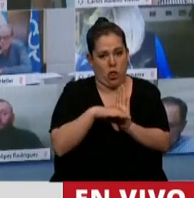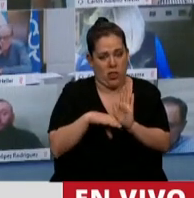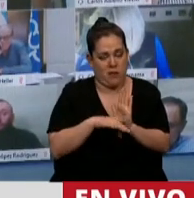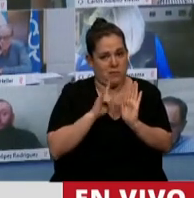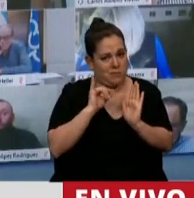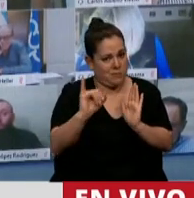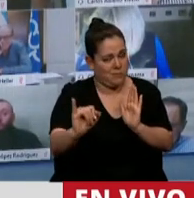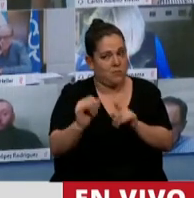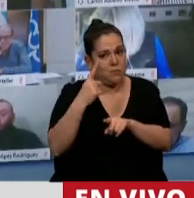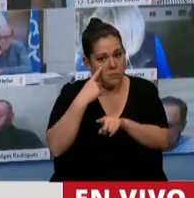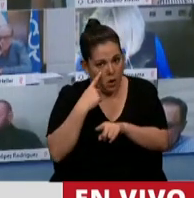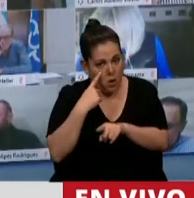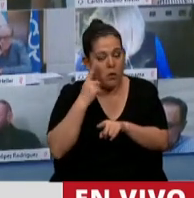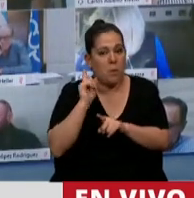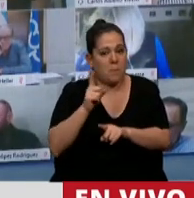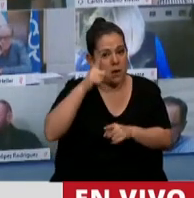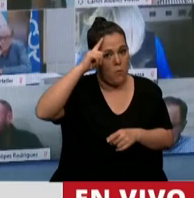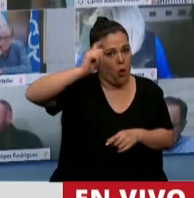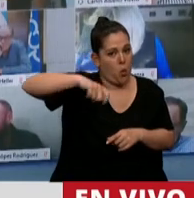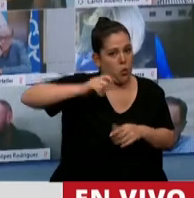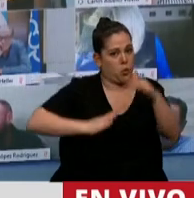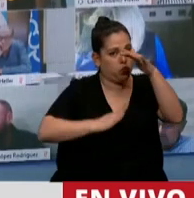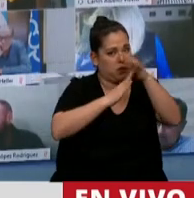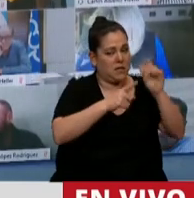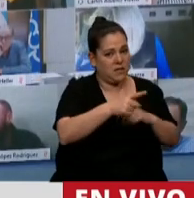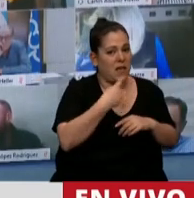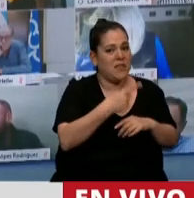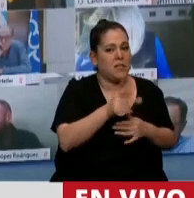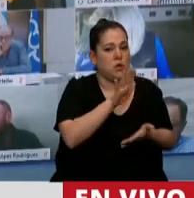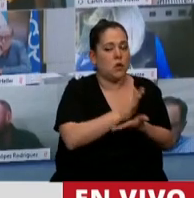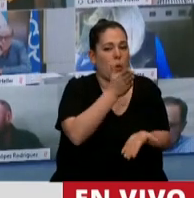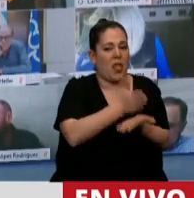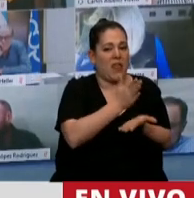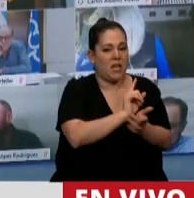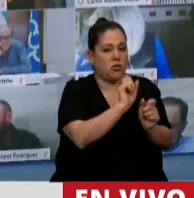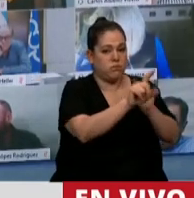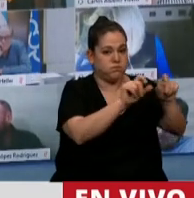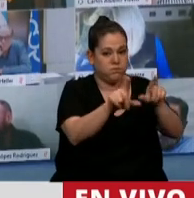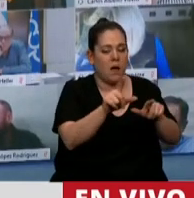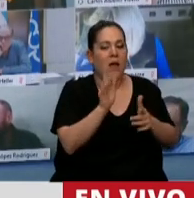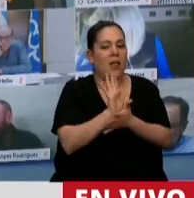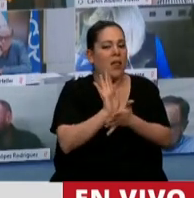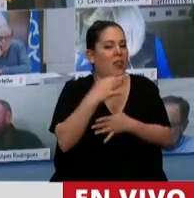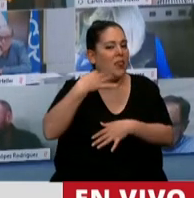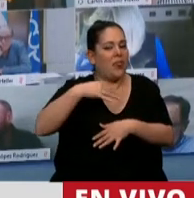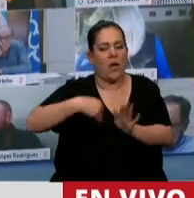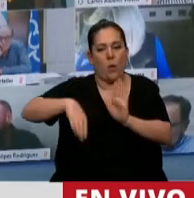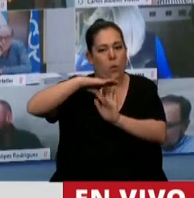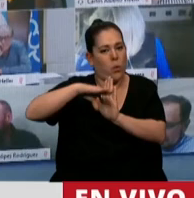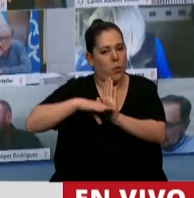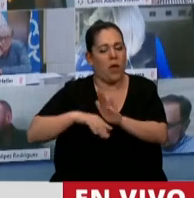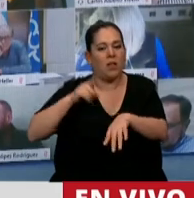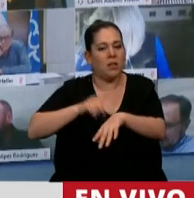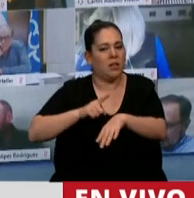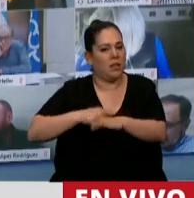bien determinaba la Corte cuando habla de las restricciones de los derechos individuales, debe ser por un plazo razonable y con una